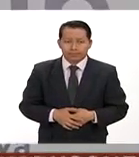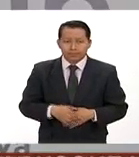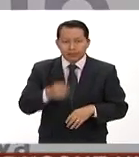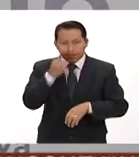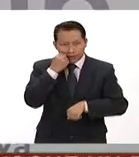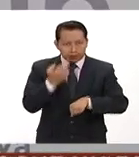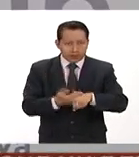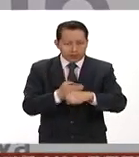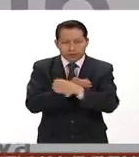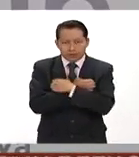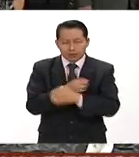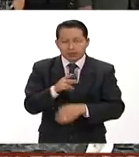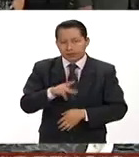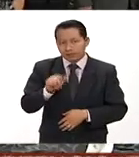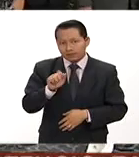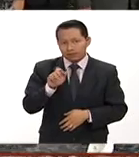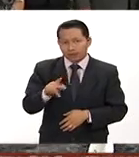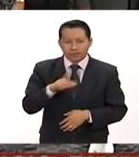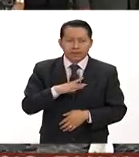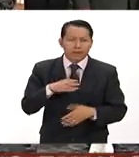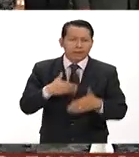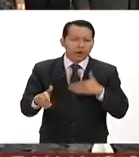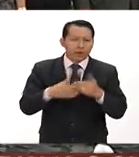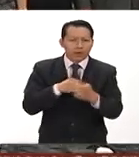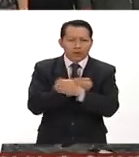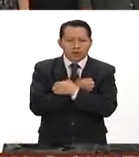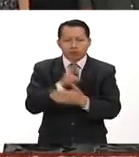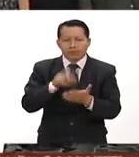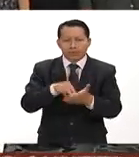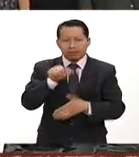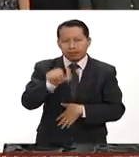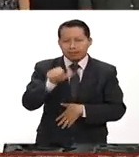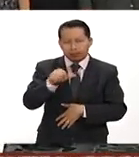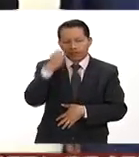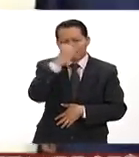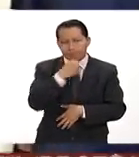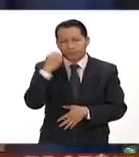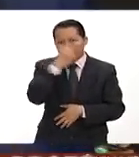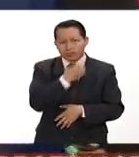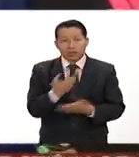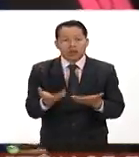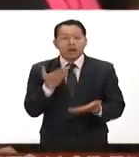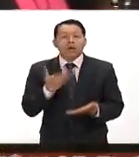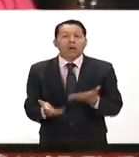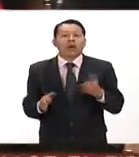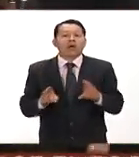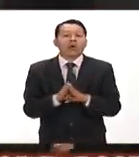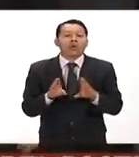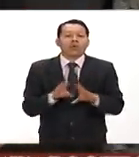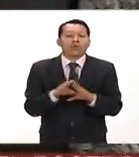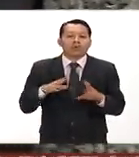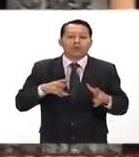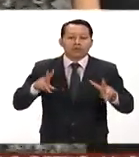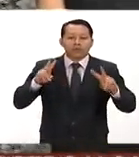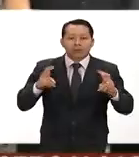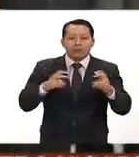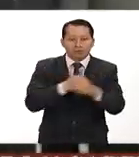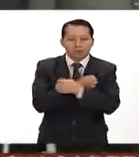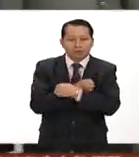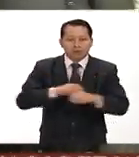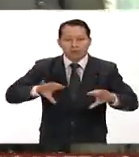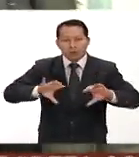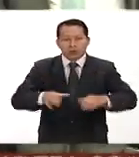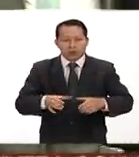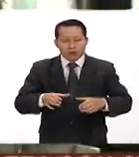Secretaría de Educación Pública analizó el modelo educativo 2016 pero en esta ocasión en el contexto de la educación comunitaria